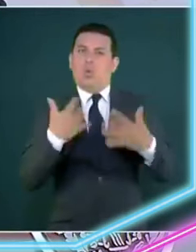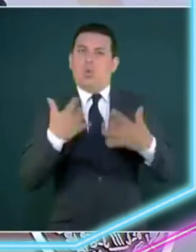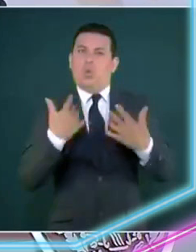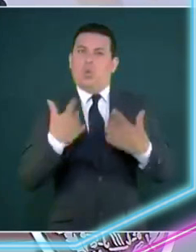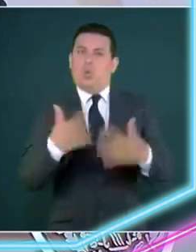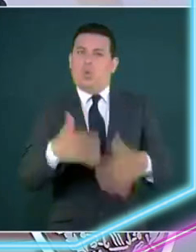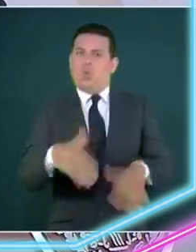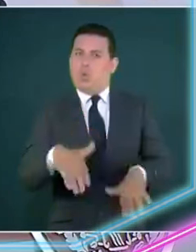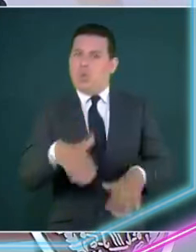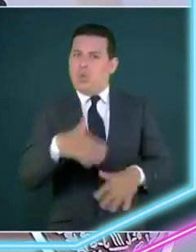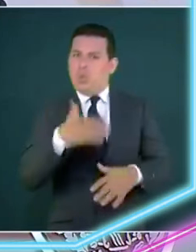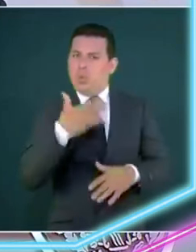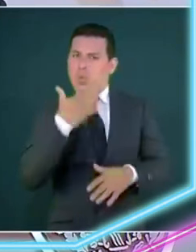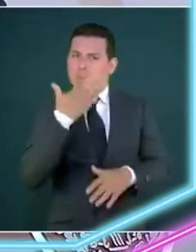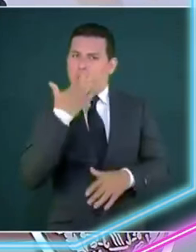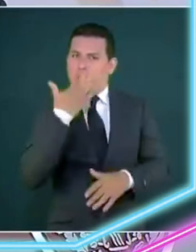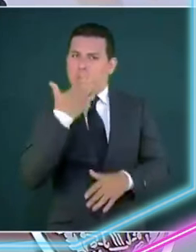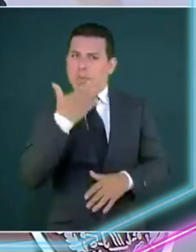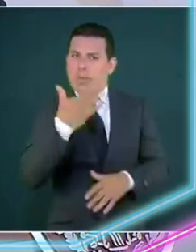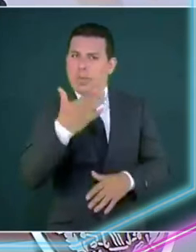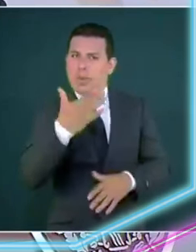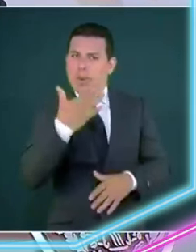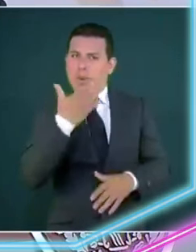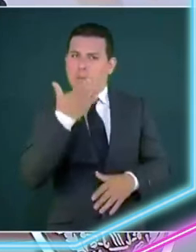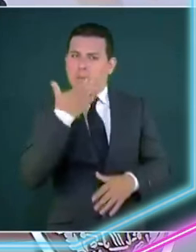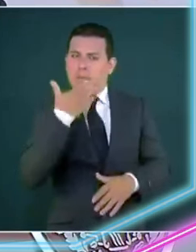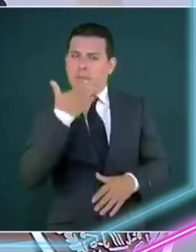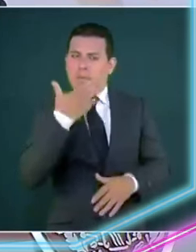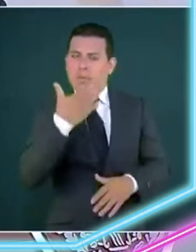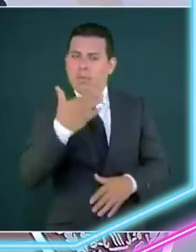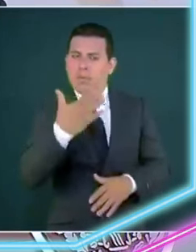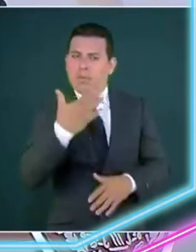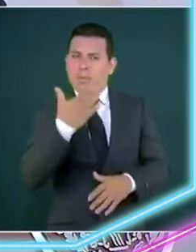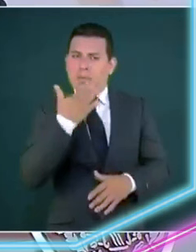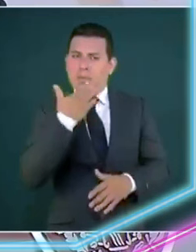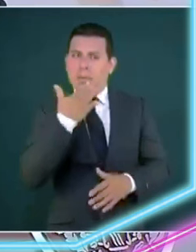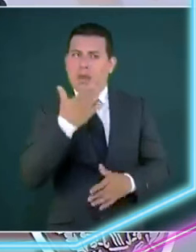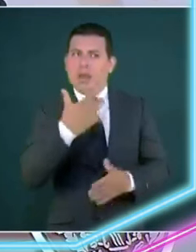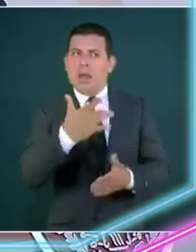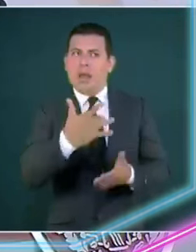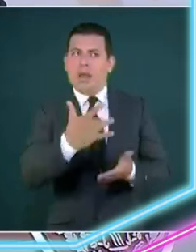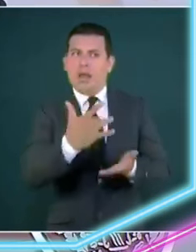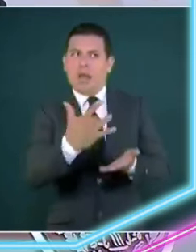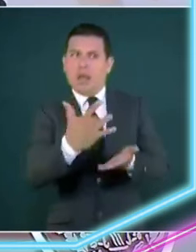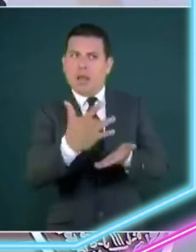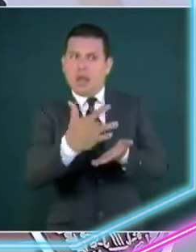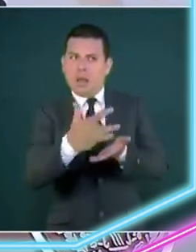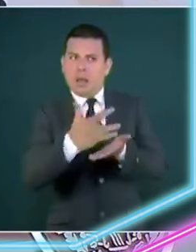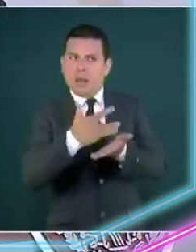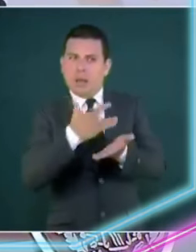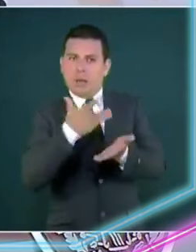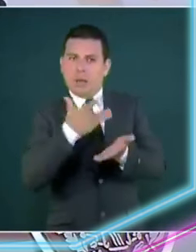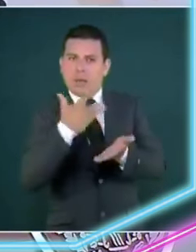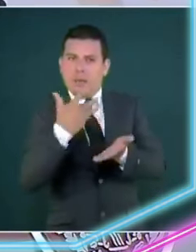casa y lo dice el que tiene a su tri a su tío a su primo a sus a sus hermanos o hasta su papá